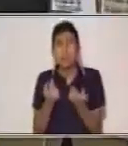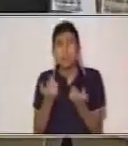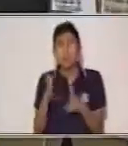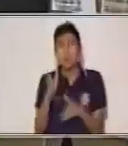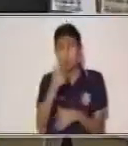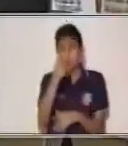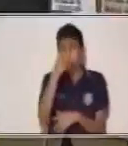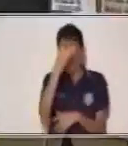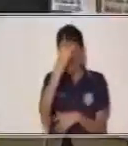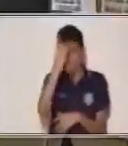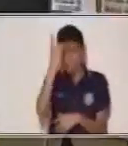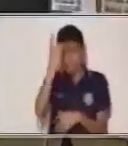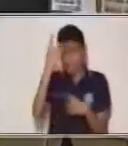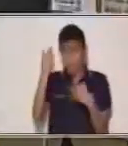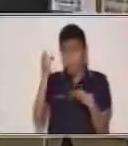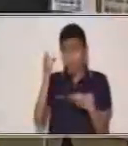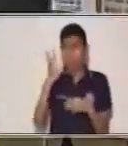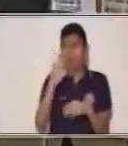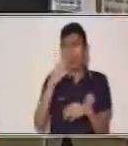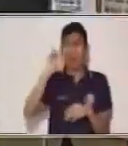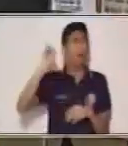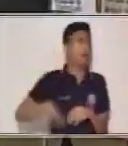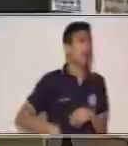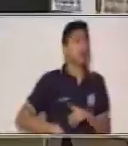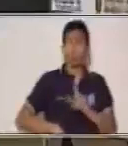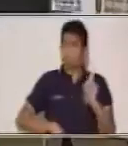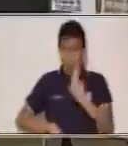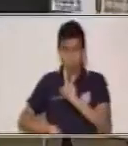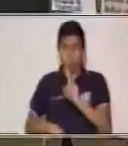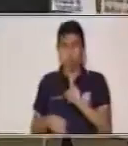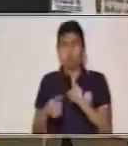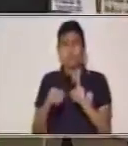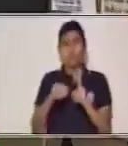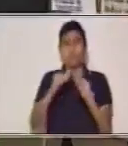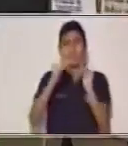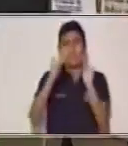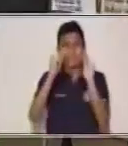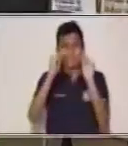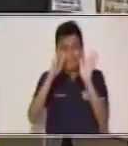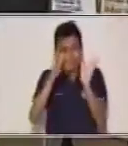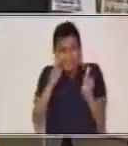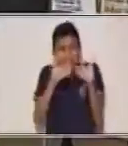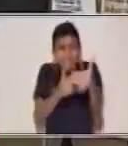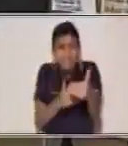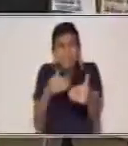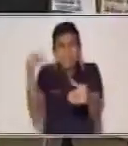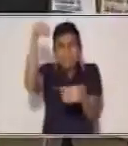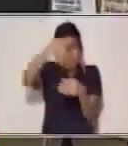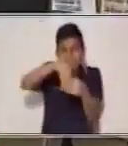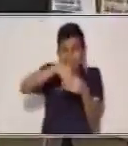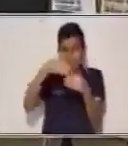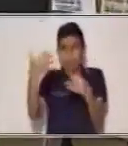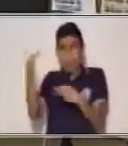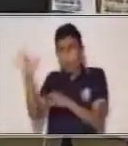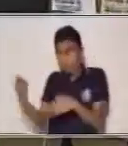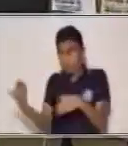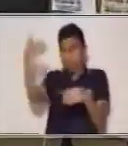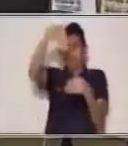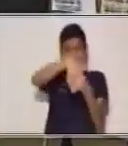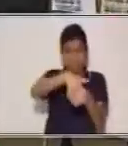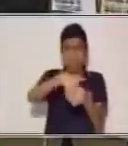los debes de ir recopilando en tu portafolio Aprendo en Casa, para que cuando regreses a tu